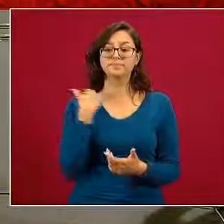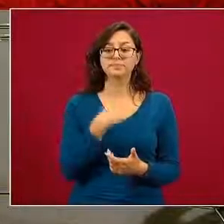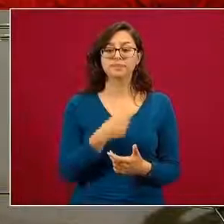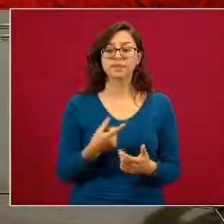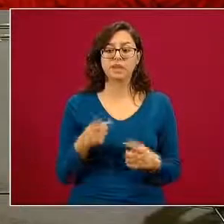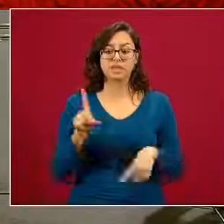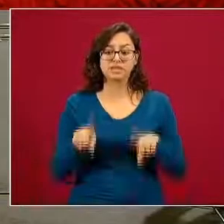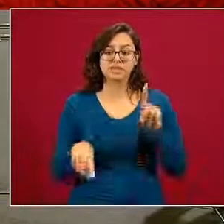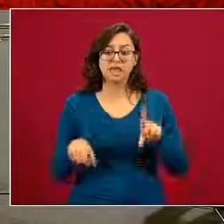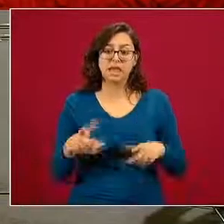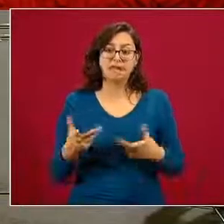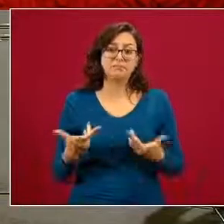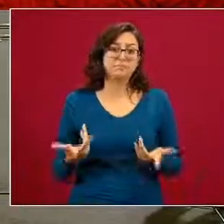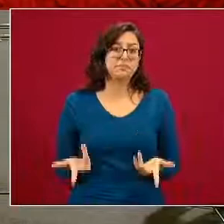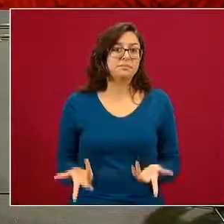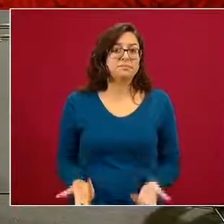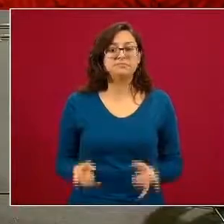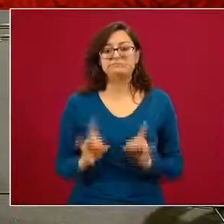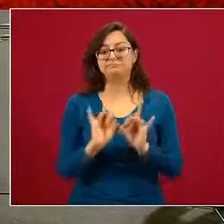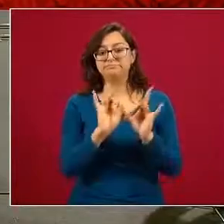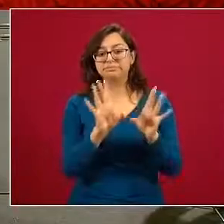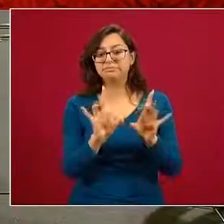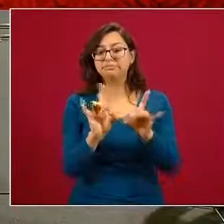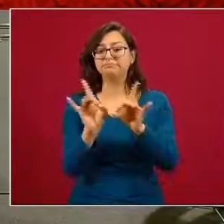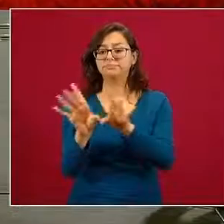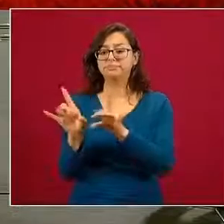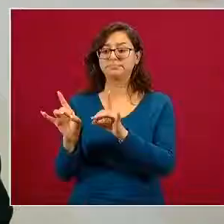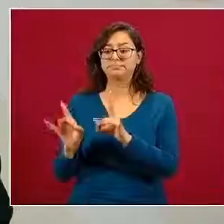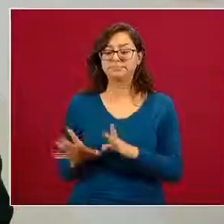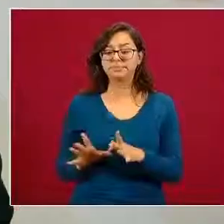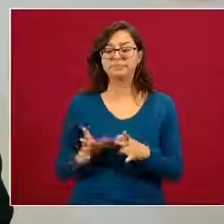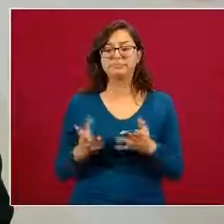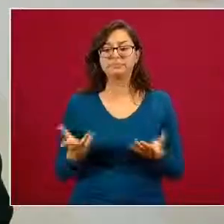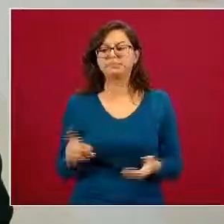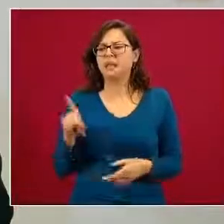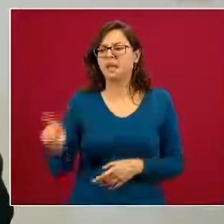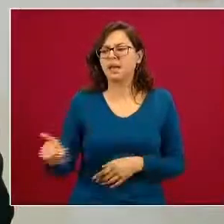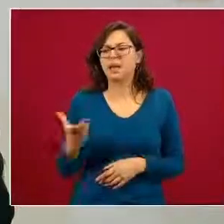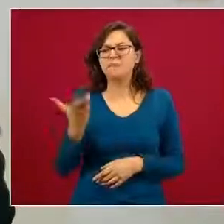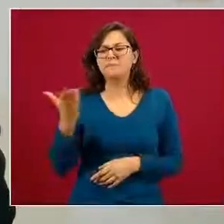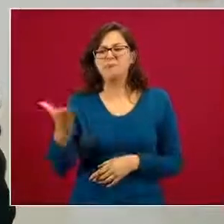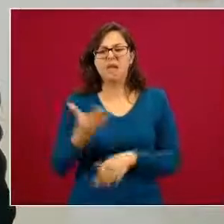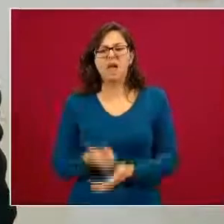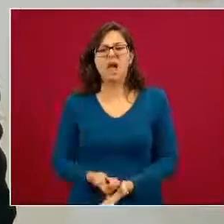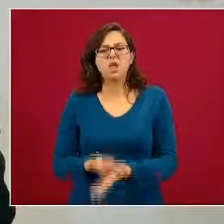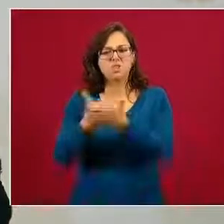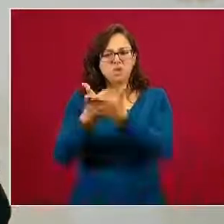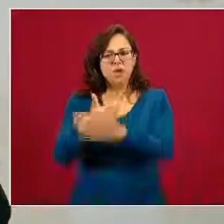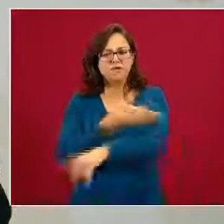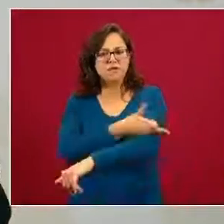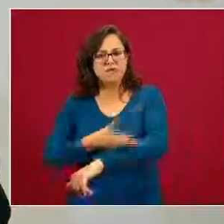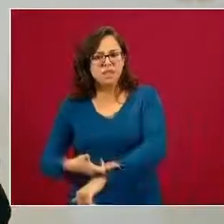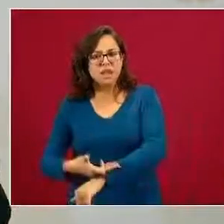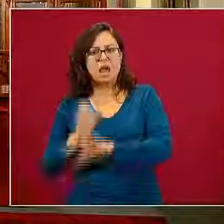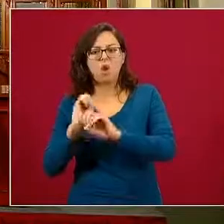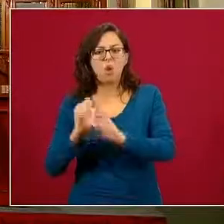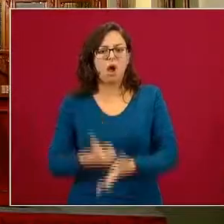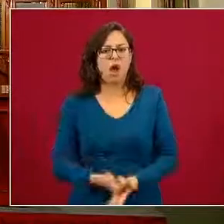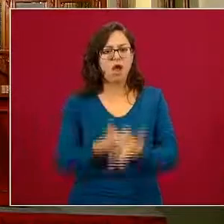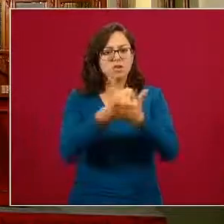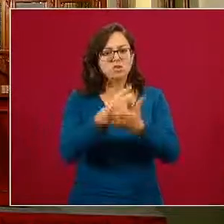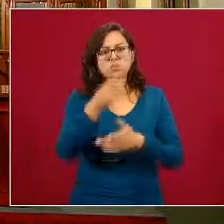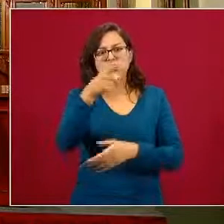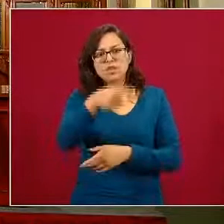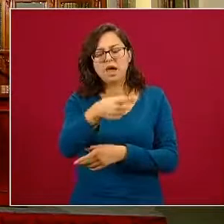hay varias situaciones es decir a quien le piden ayuda si es un familiar o si es directamente a una institución